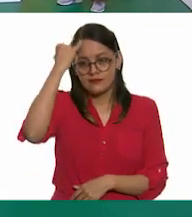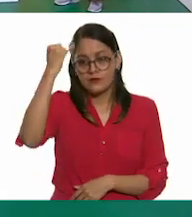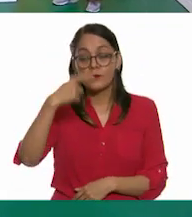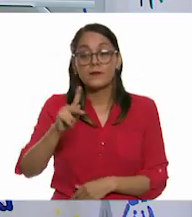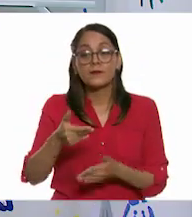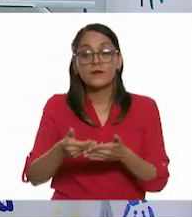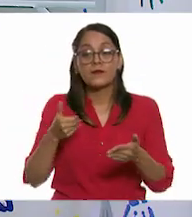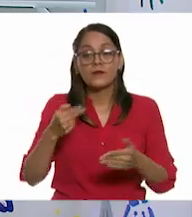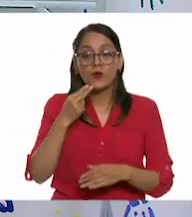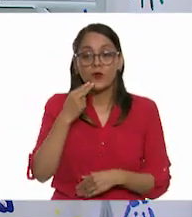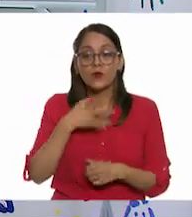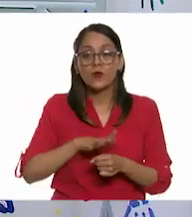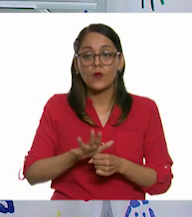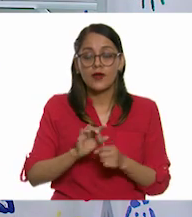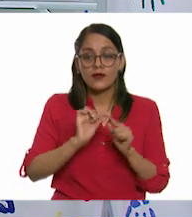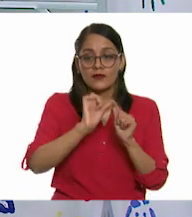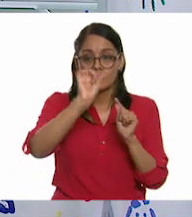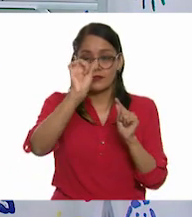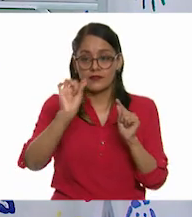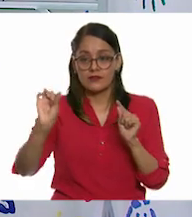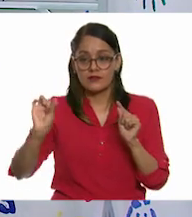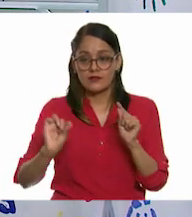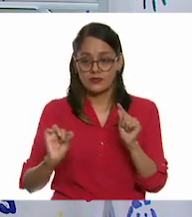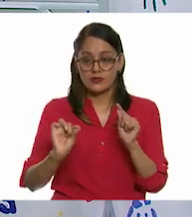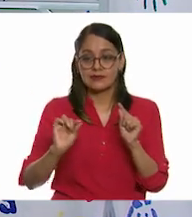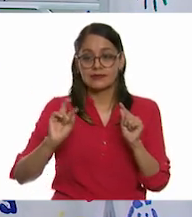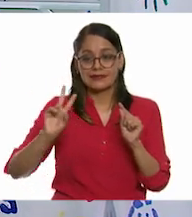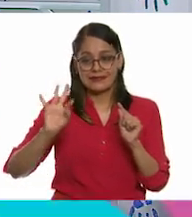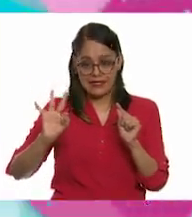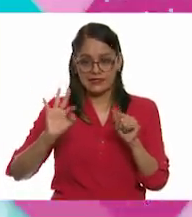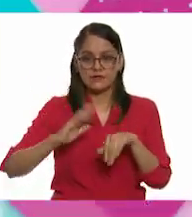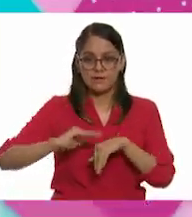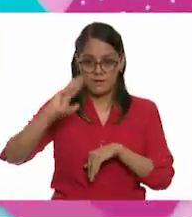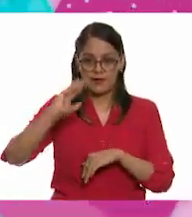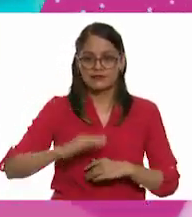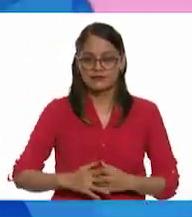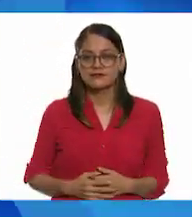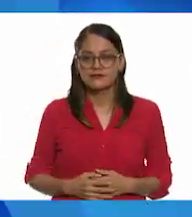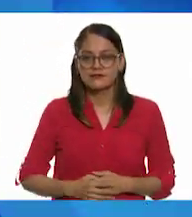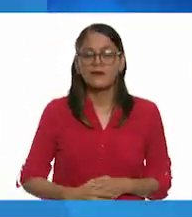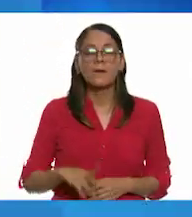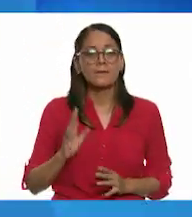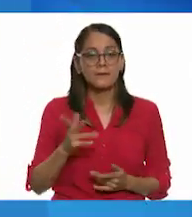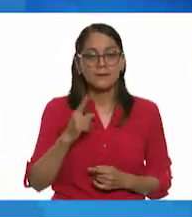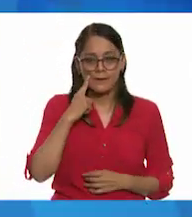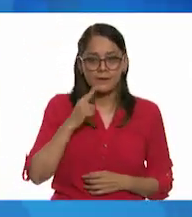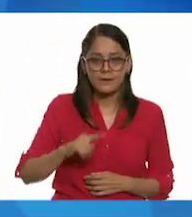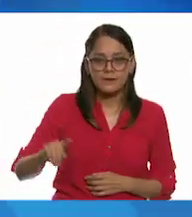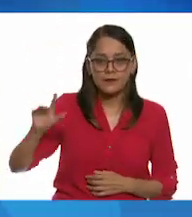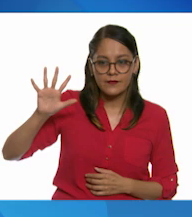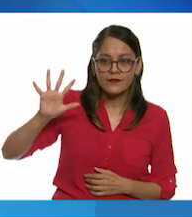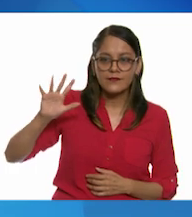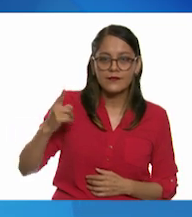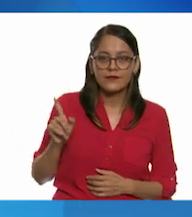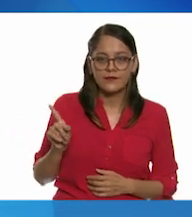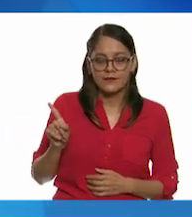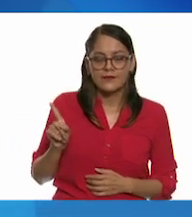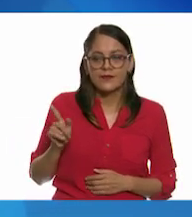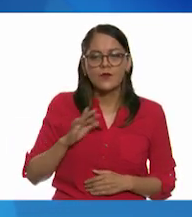construyamos siempre y cuando estemos utilizando tres segmentos adicionales a la figura original. Muy bien. Entonces, ya tenemos los cinco segmentos. Exacto.